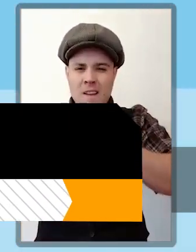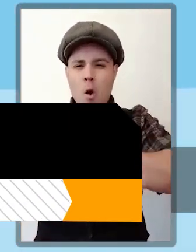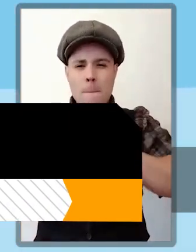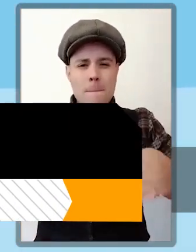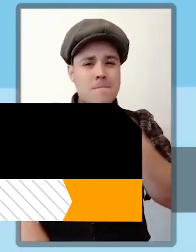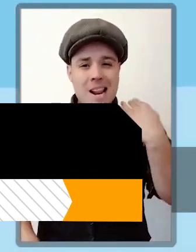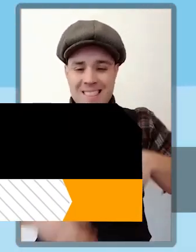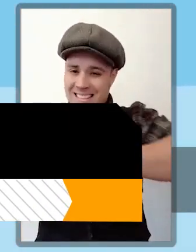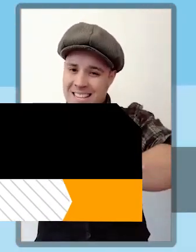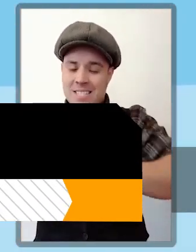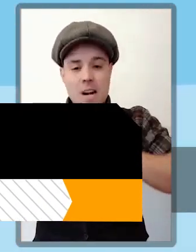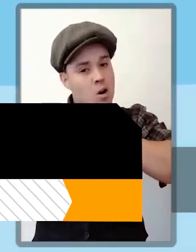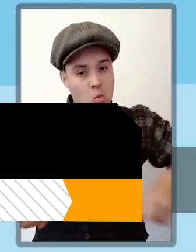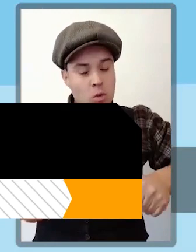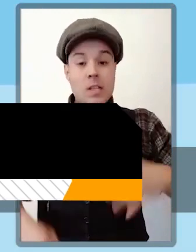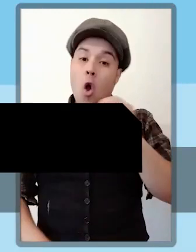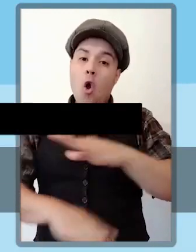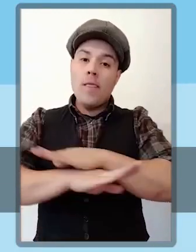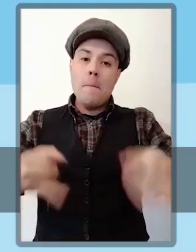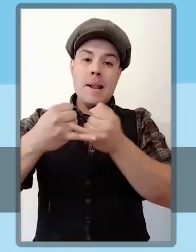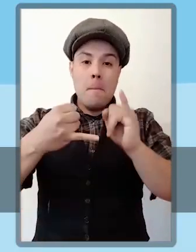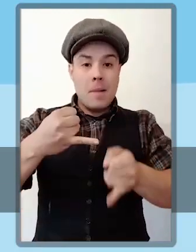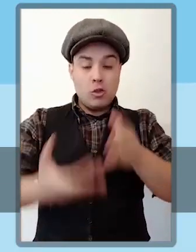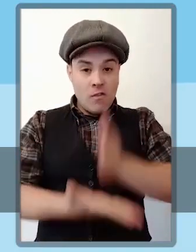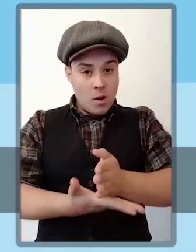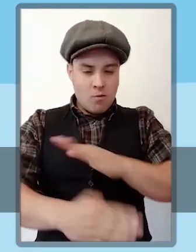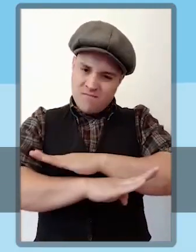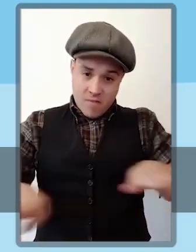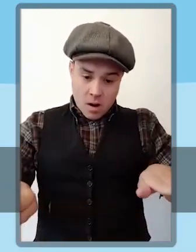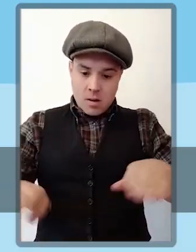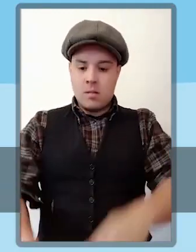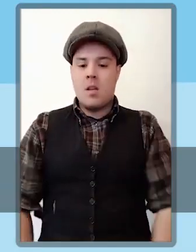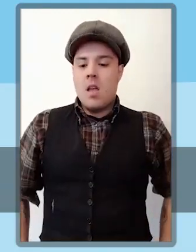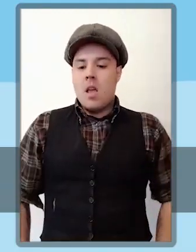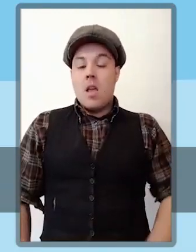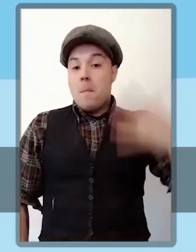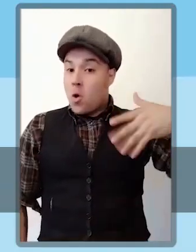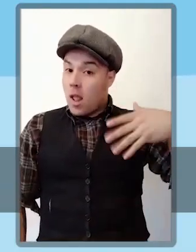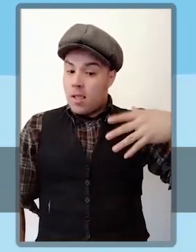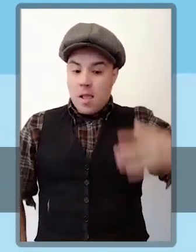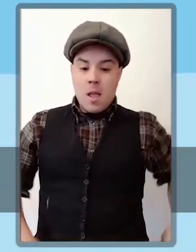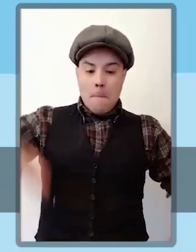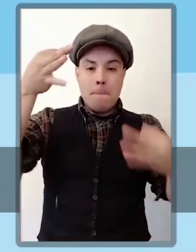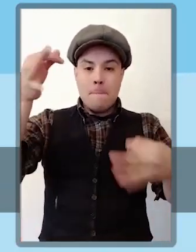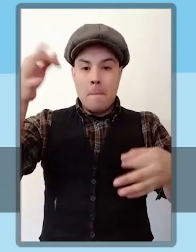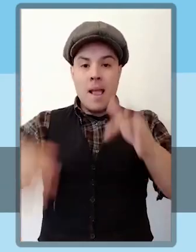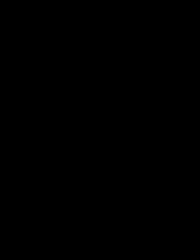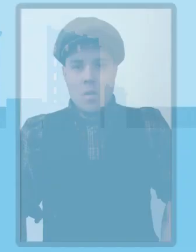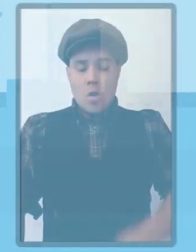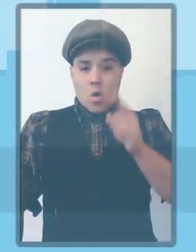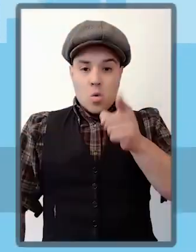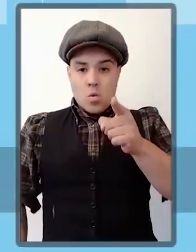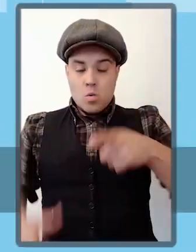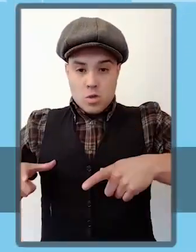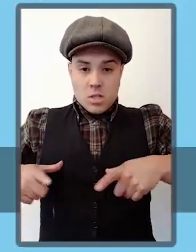beneficios requieren cumplir con ciertos requisitos y realizar la correspondiente postulación. A continuación, se detallan algunos de los beneficios disponibles.